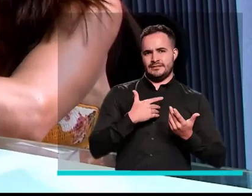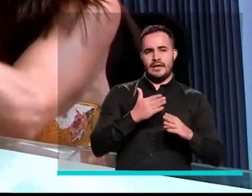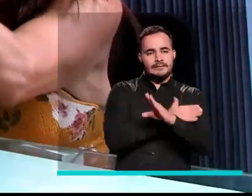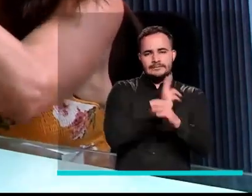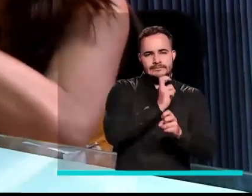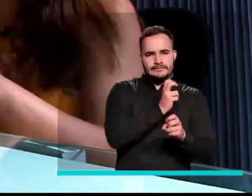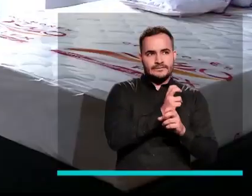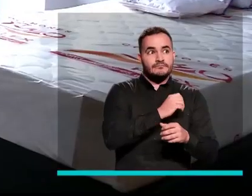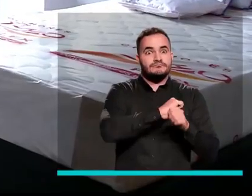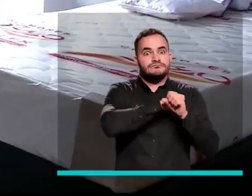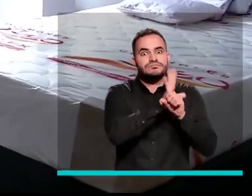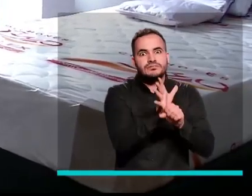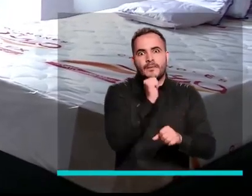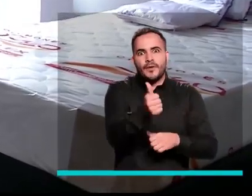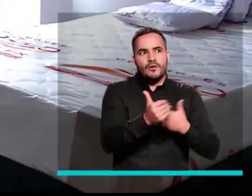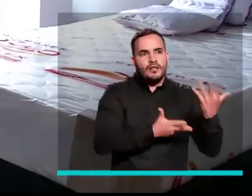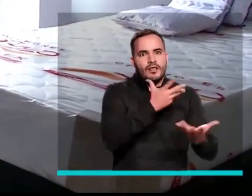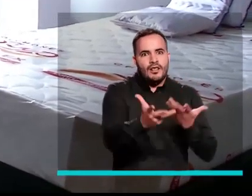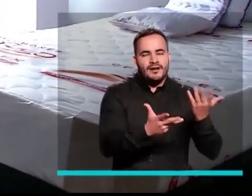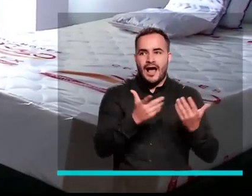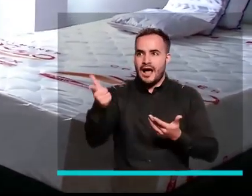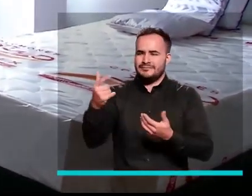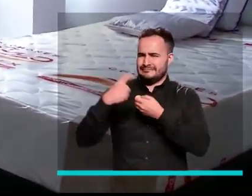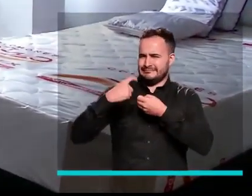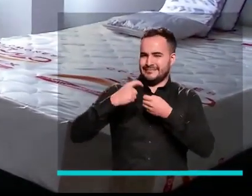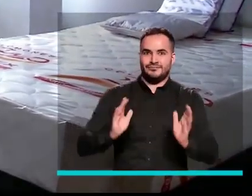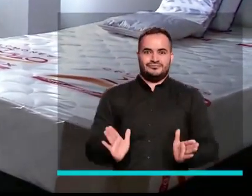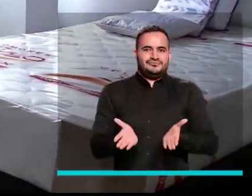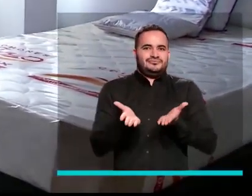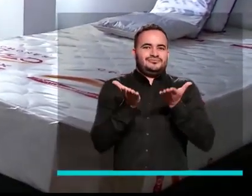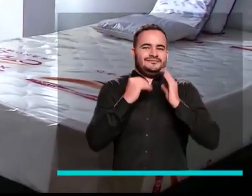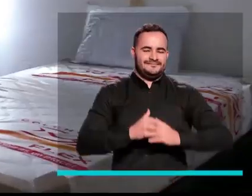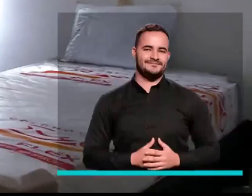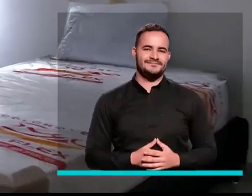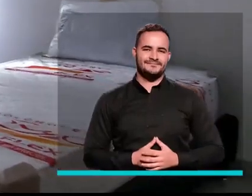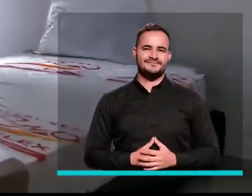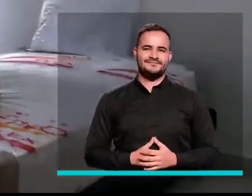recuperarme de todo lo que, digamos, de lo que nos pasó en la pandemia.